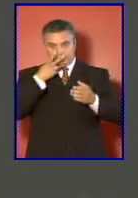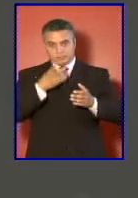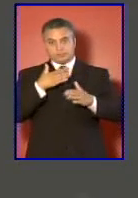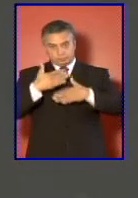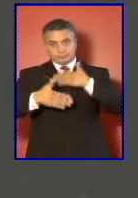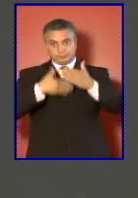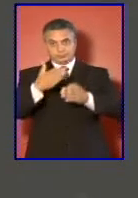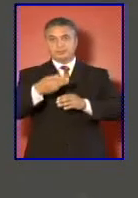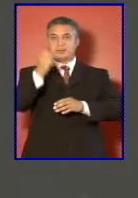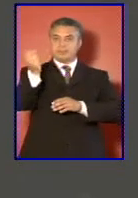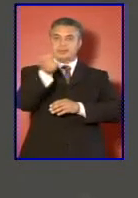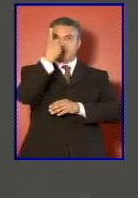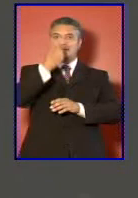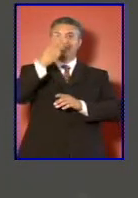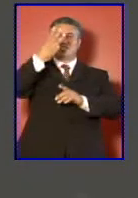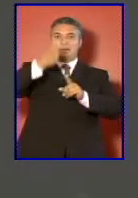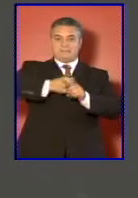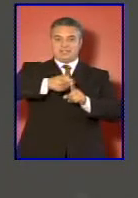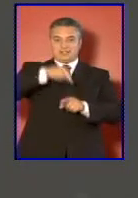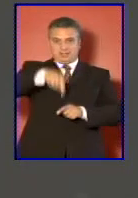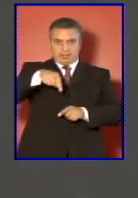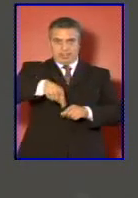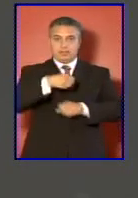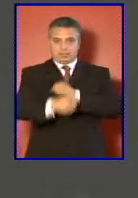durante el primer trimestre de este año.